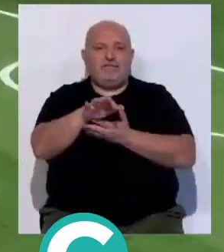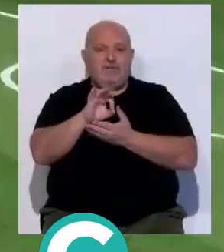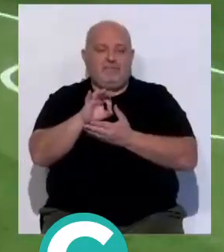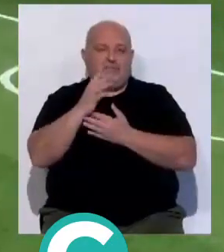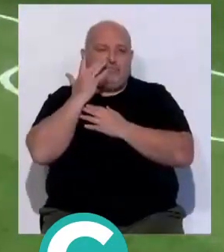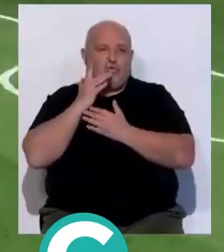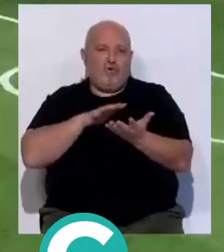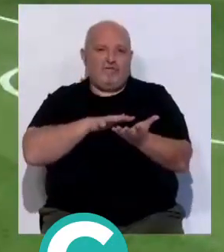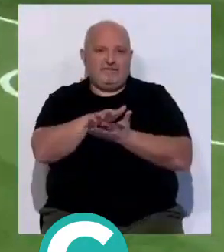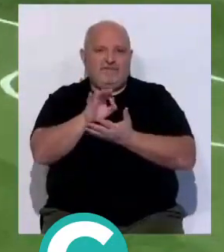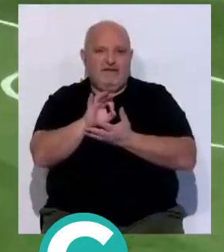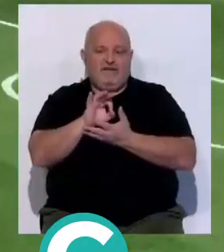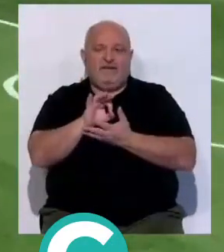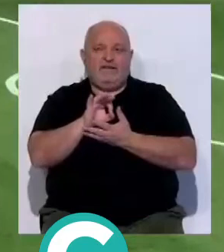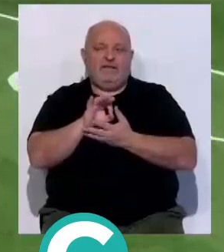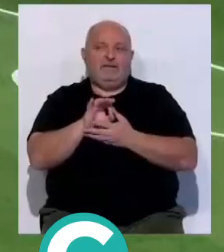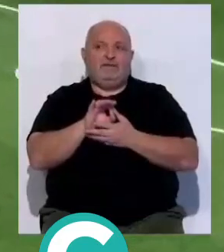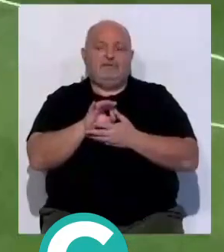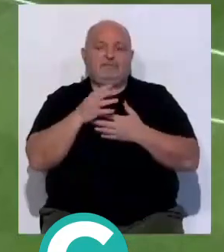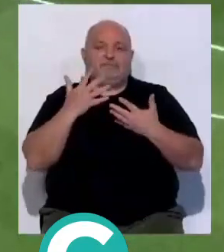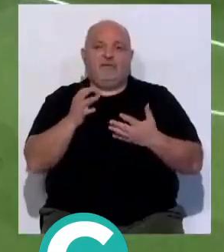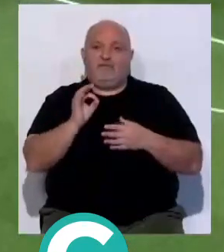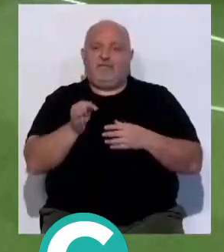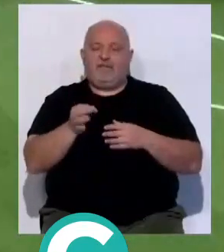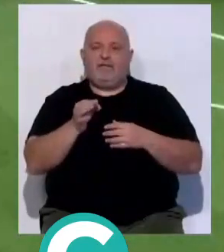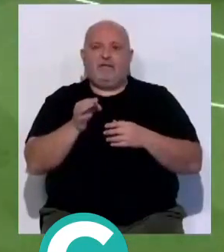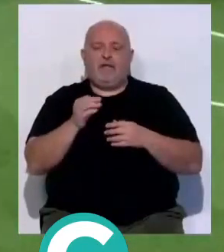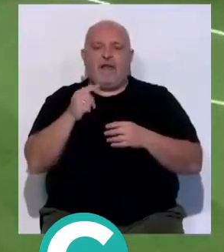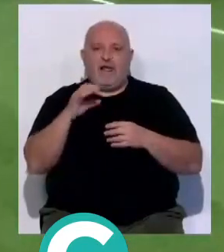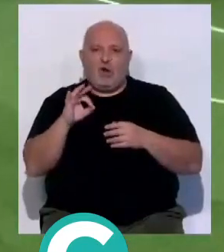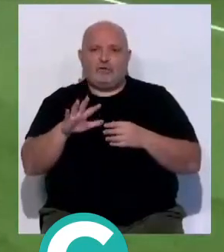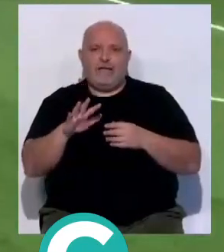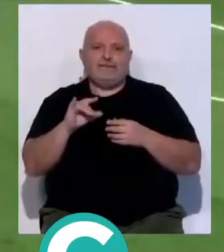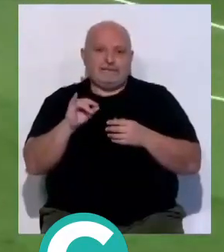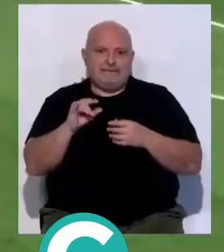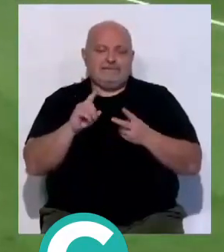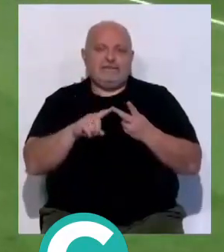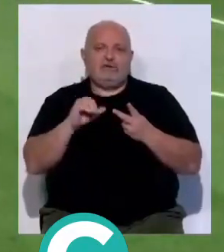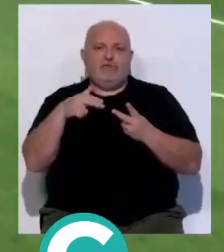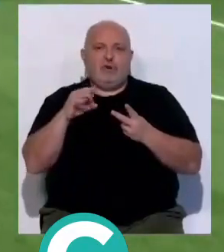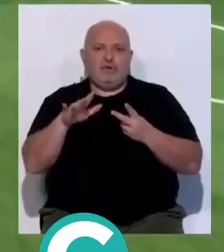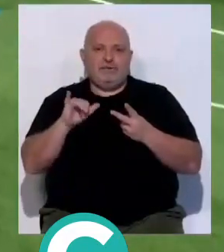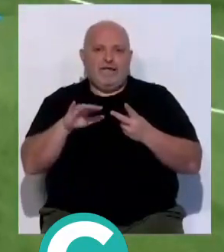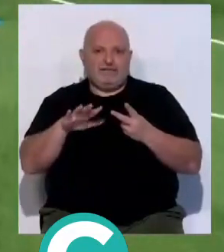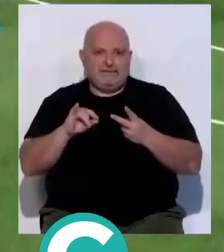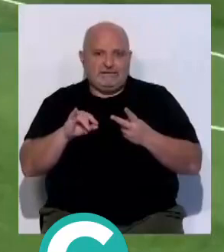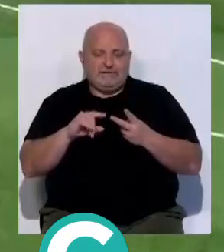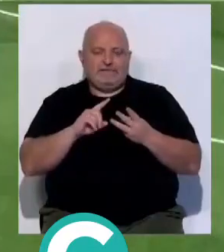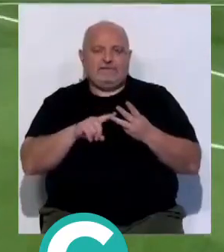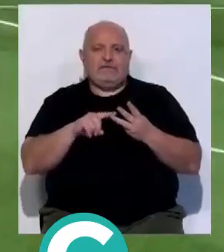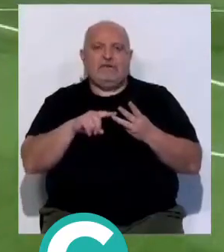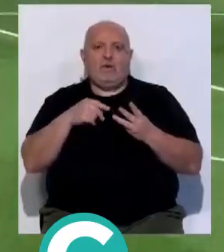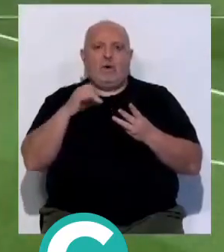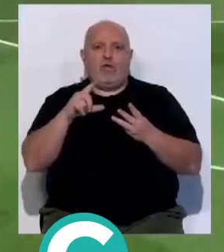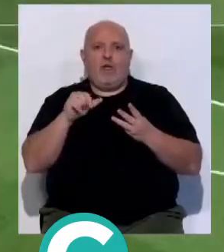puramente ofensivas, con lo cual, si es verdad, está Iván Alejo, está Rubén Sobrino, está Sergi